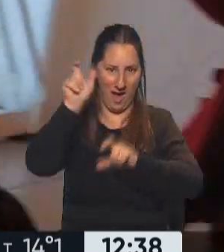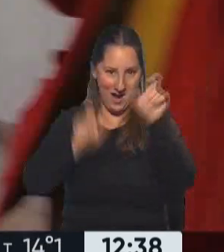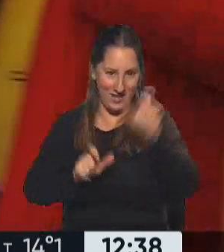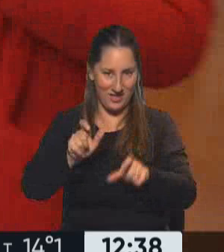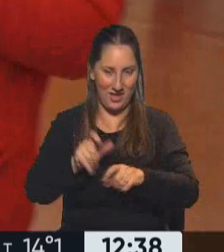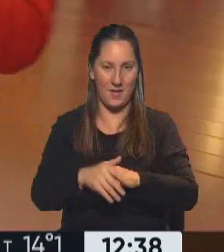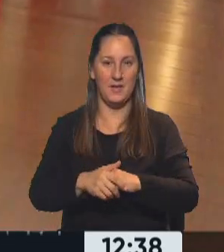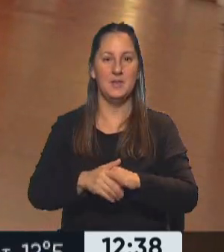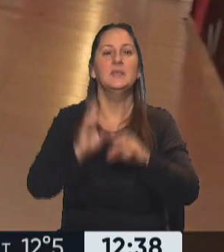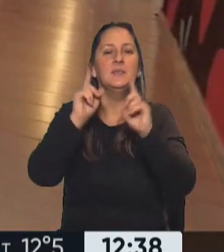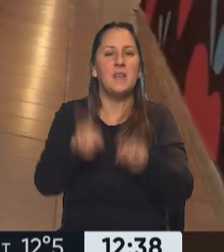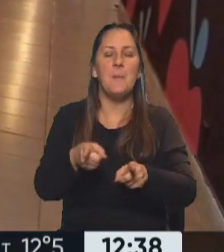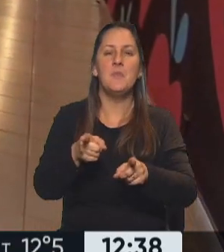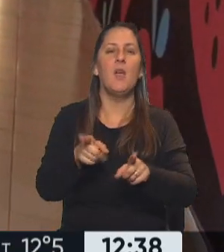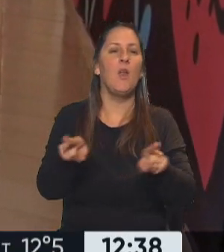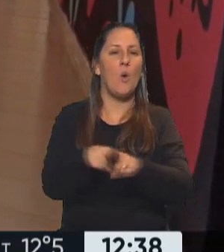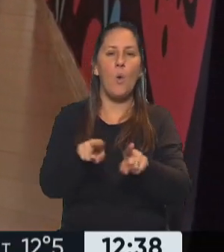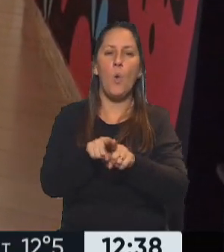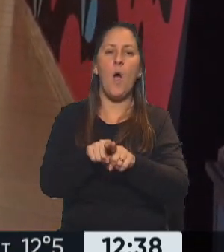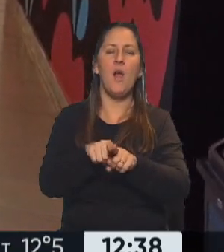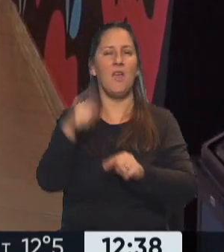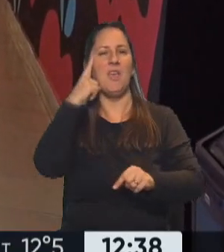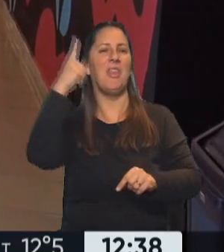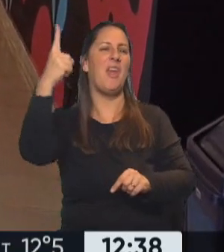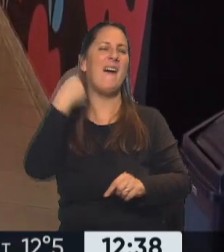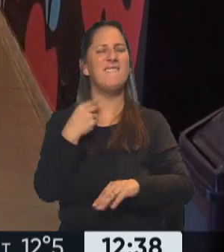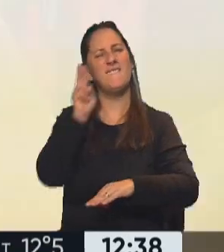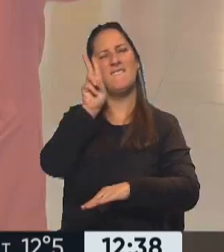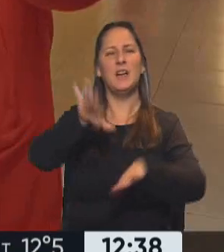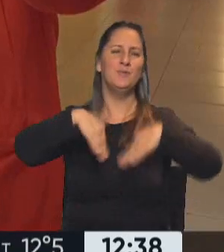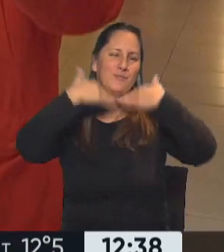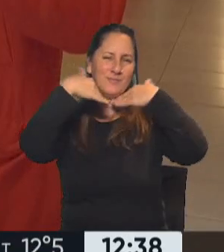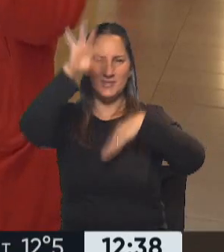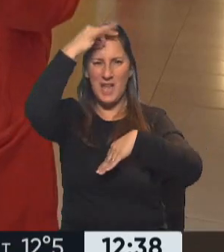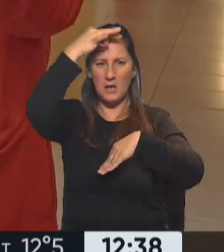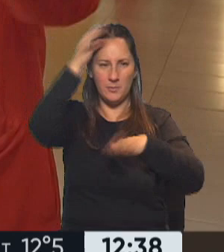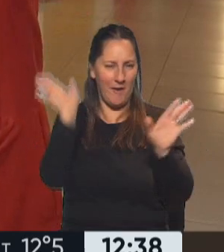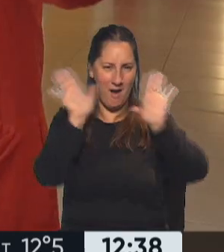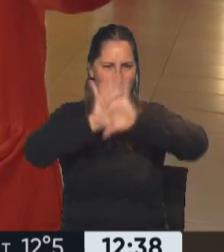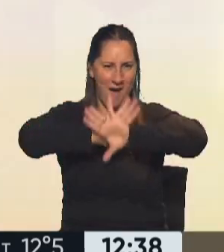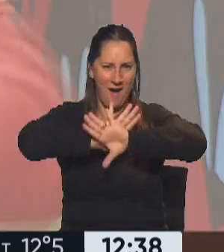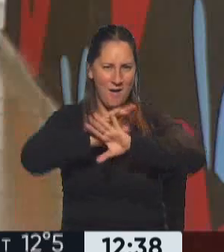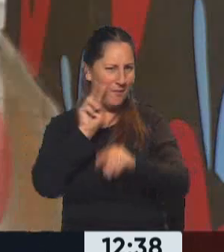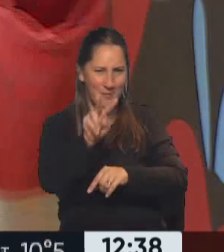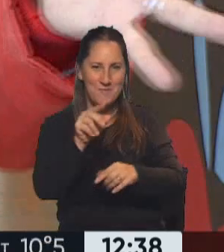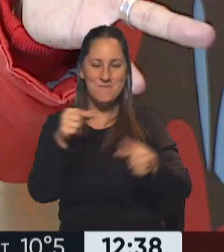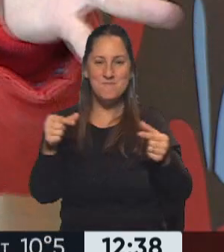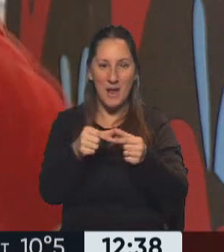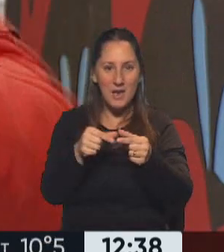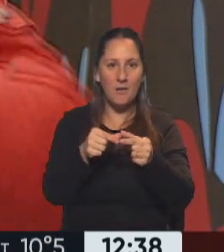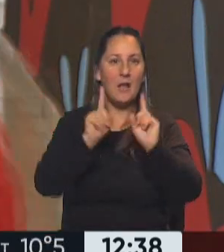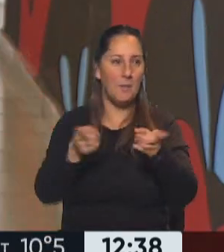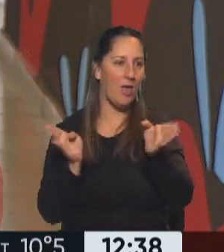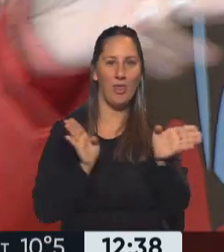también esto, de entrar, de venir con la idea de ver una obra de teatro, pero terminar viendo en un momento una película, porque también pasa